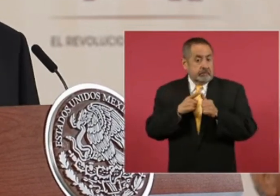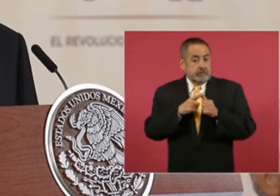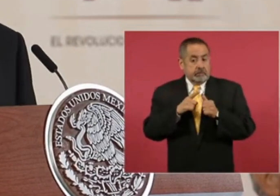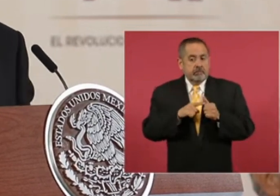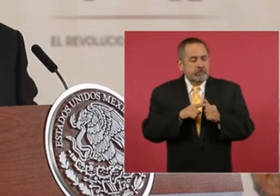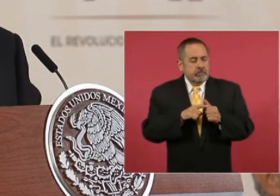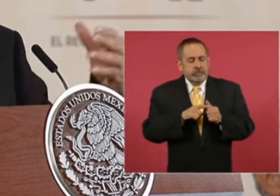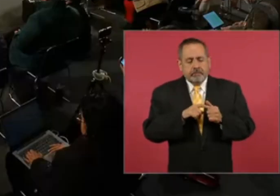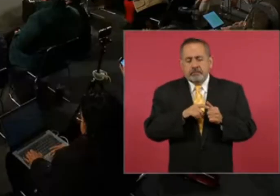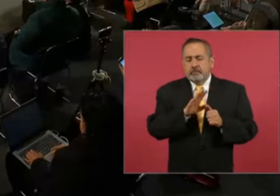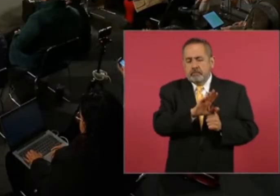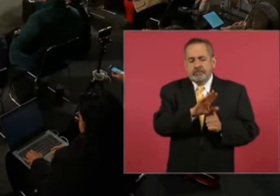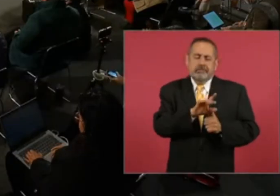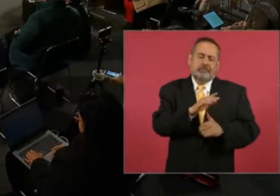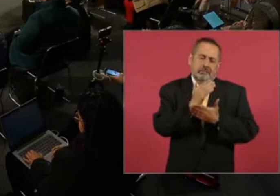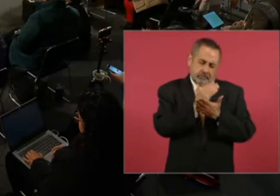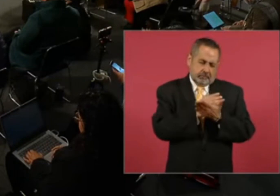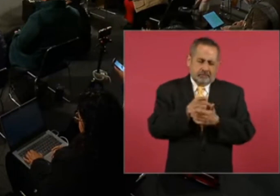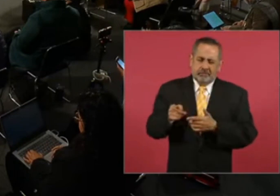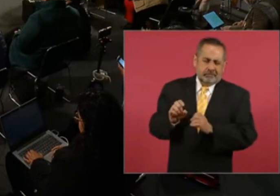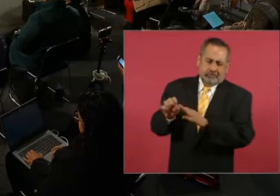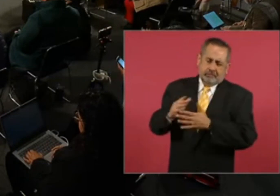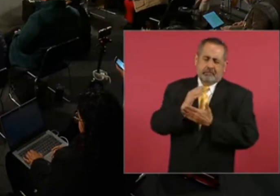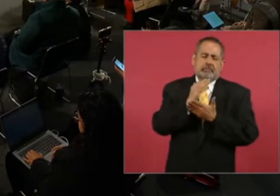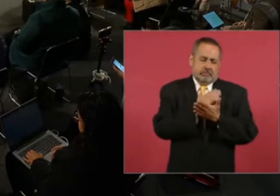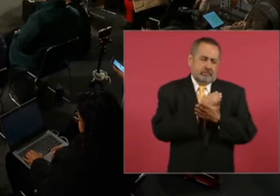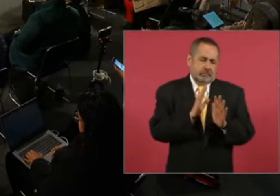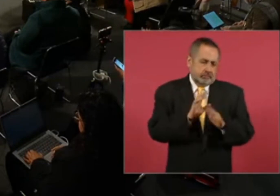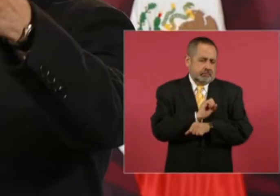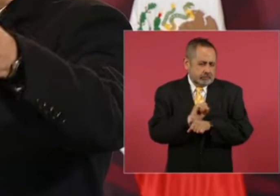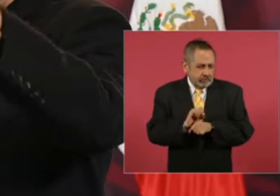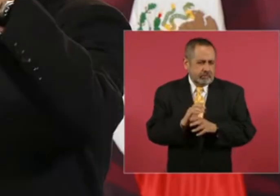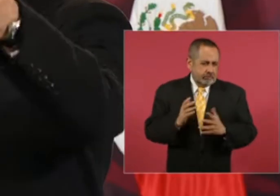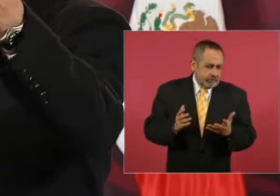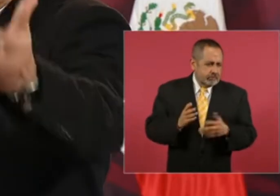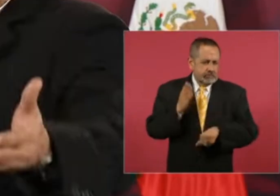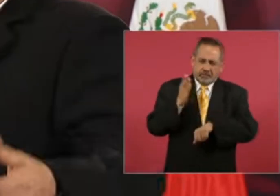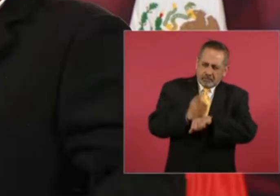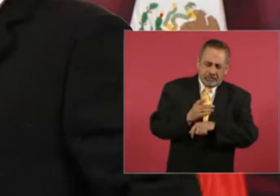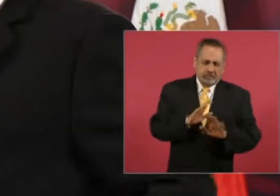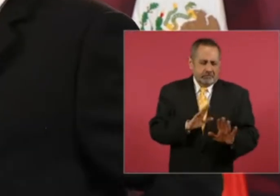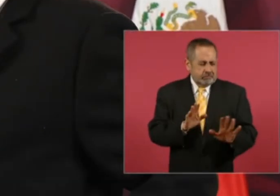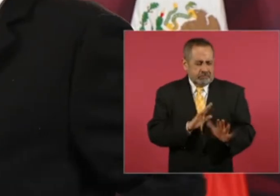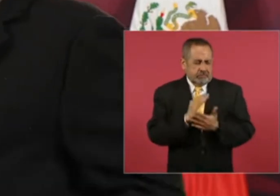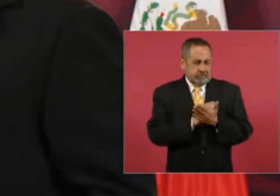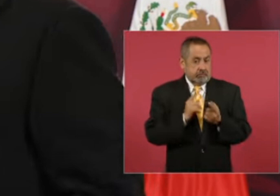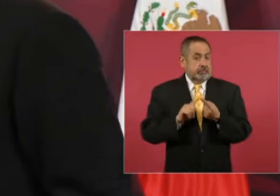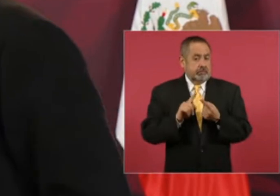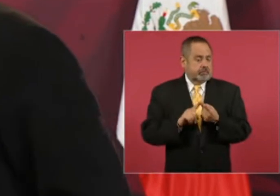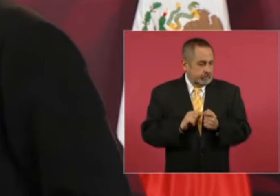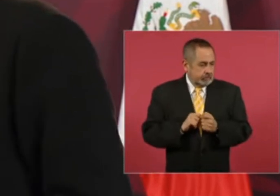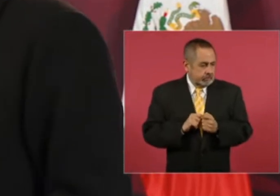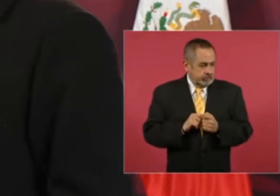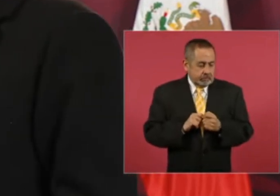que no fuese tan drástico el castigo o la resolución les